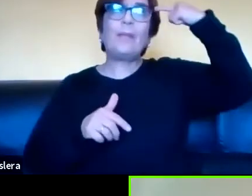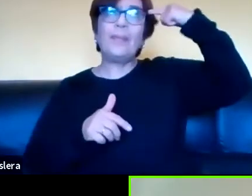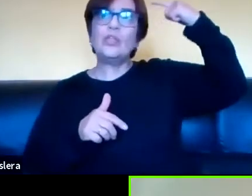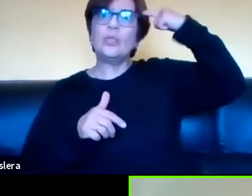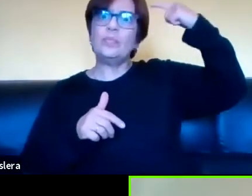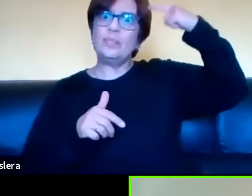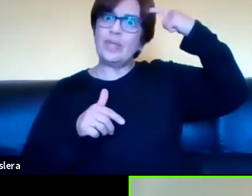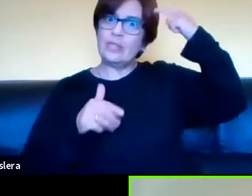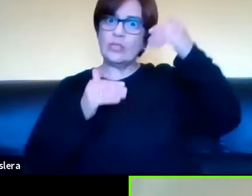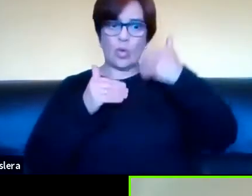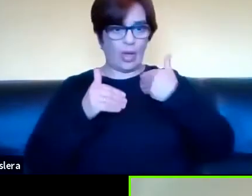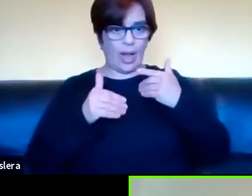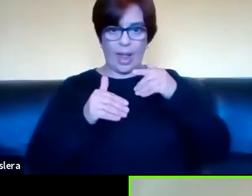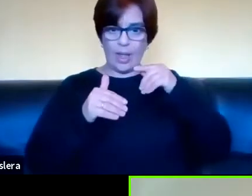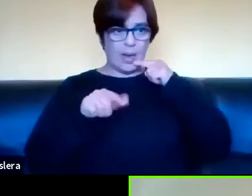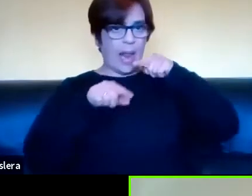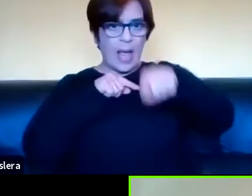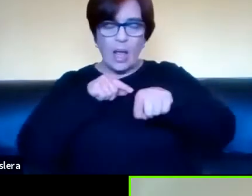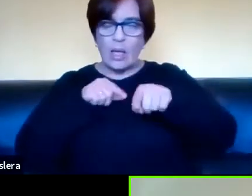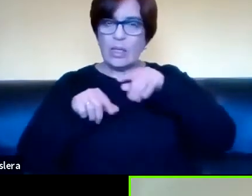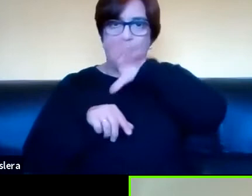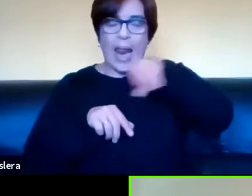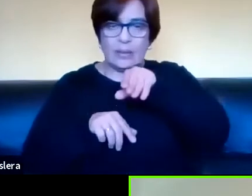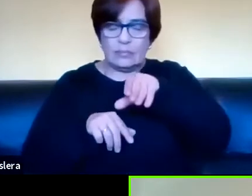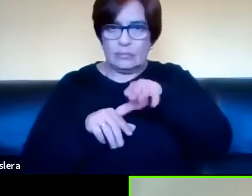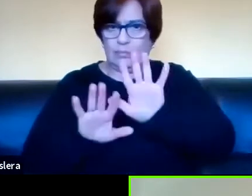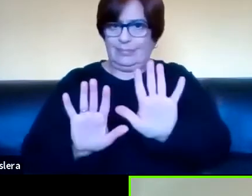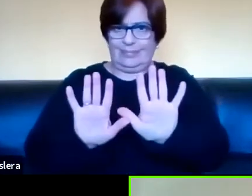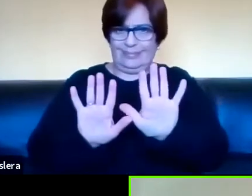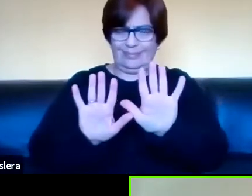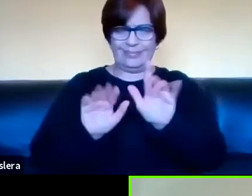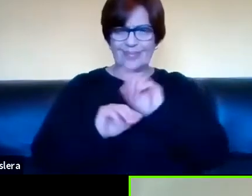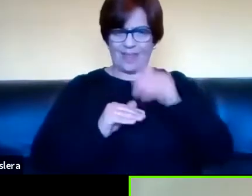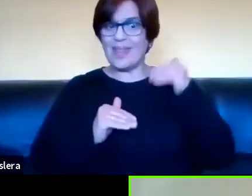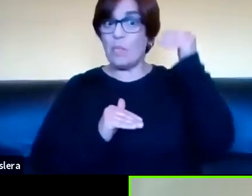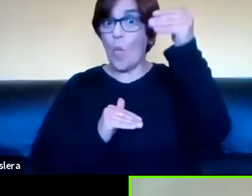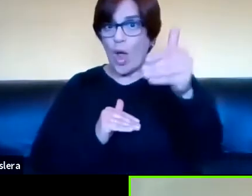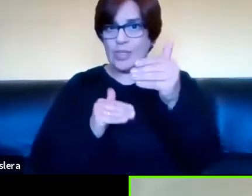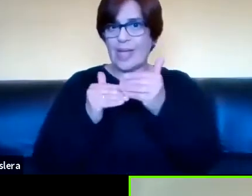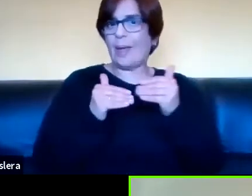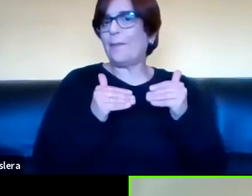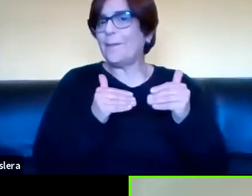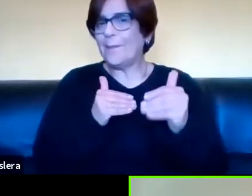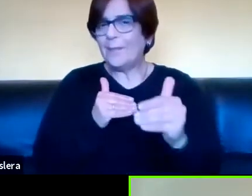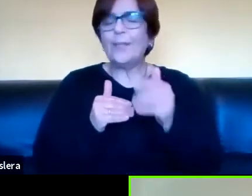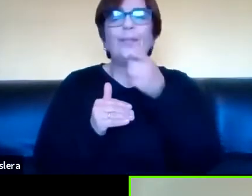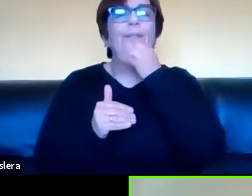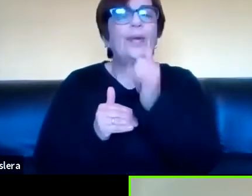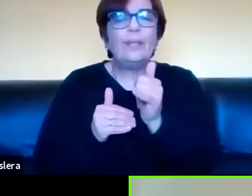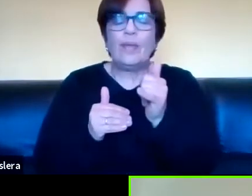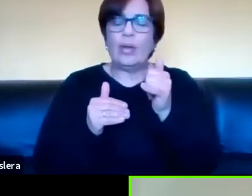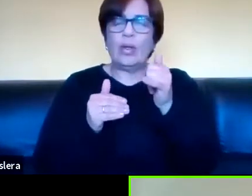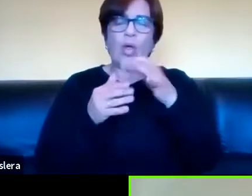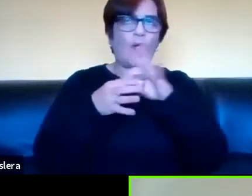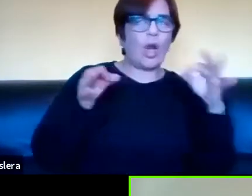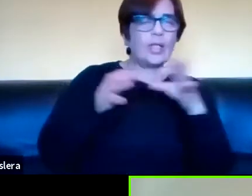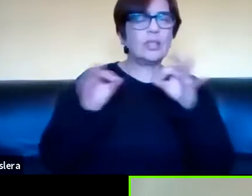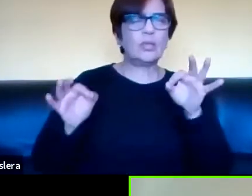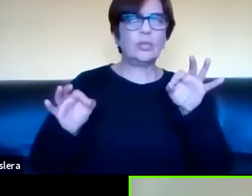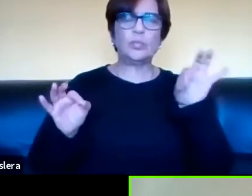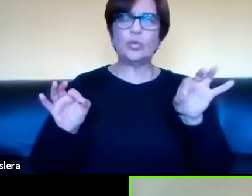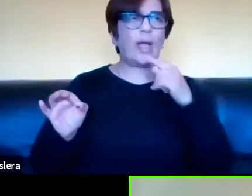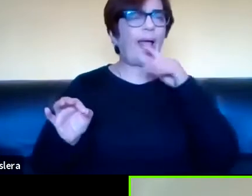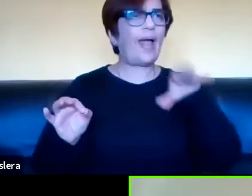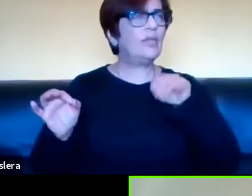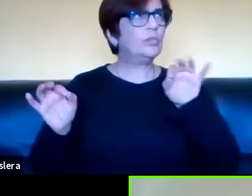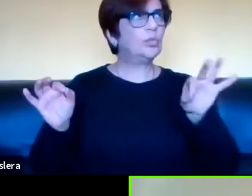el lenguaje objetivado, no puedo pensar que acá hay una palabra, o sea, ni siquiera existen por ejemplo las distinciones entre oraciones, puntos, palabras,